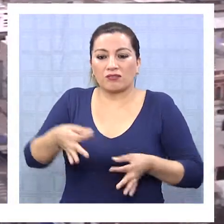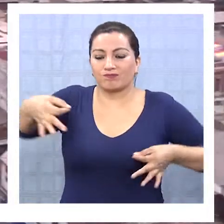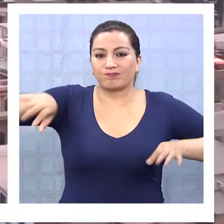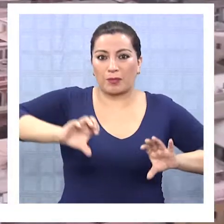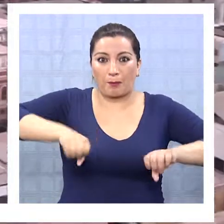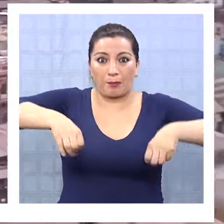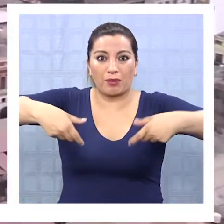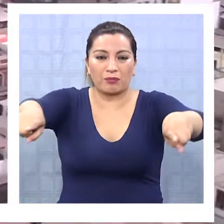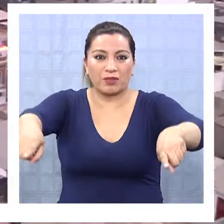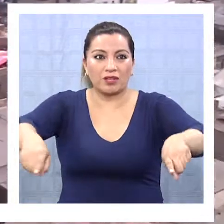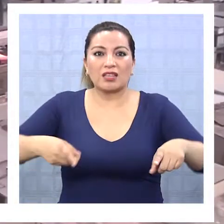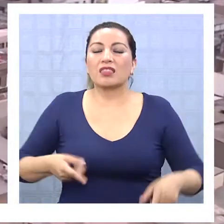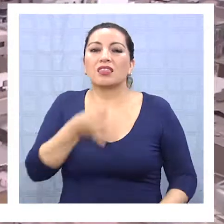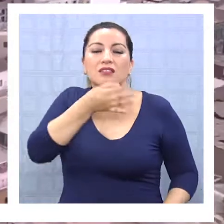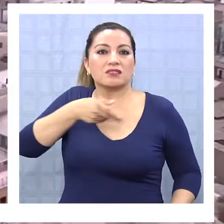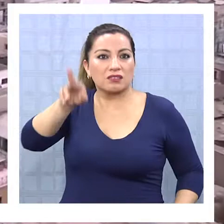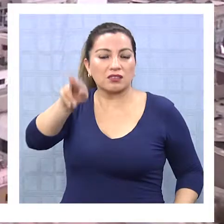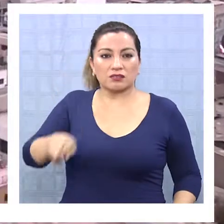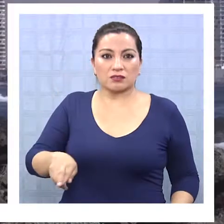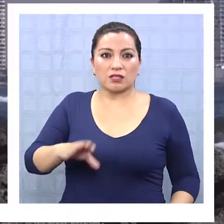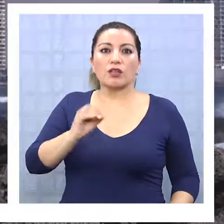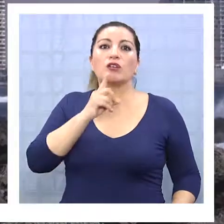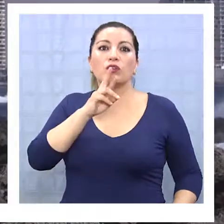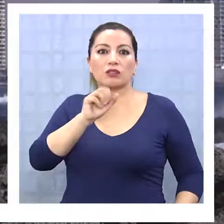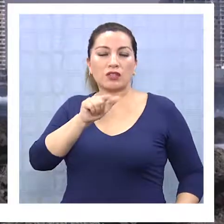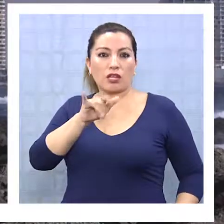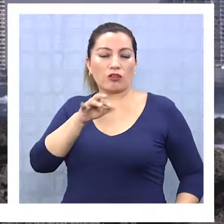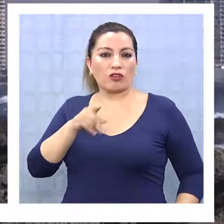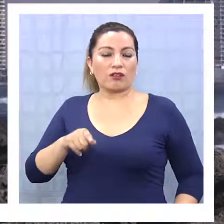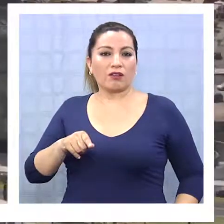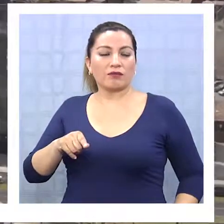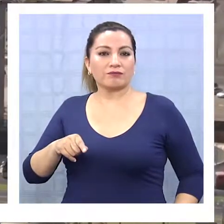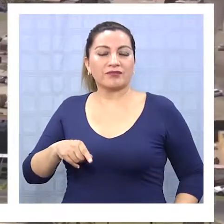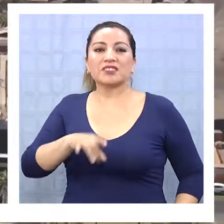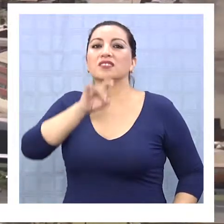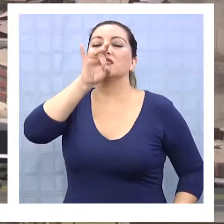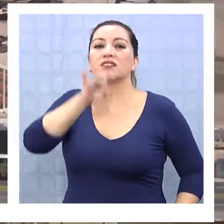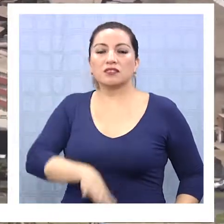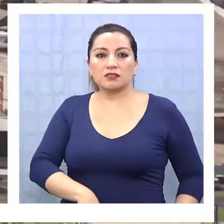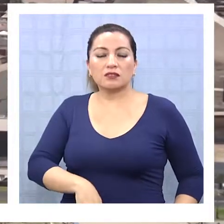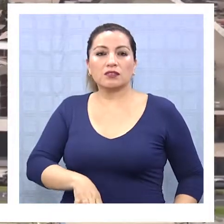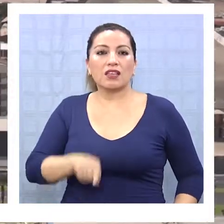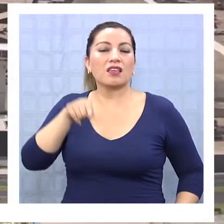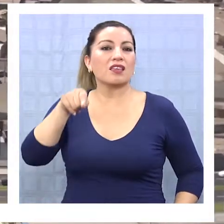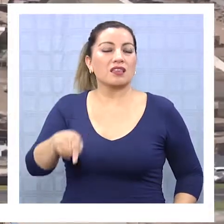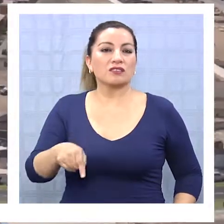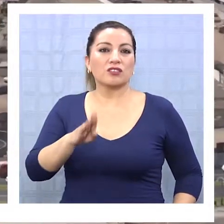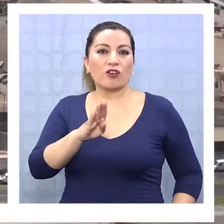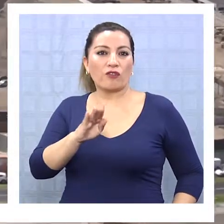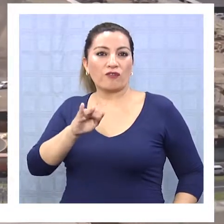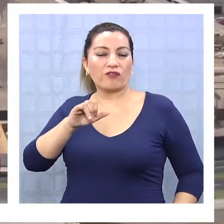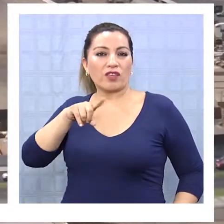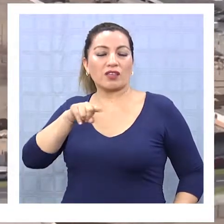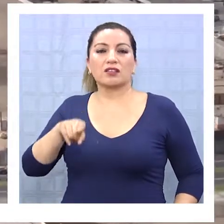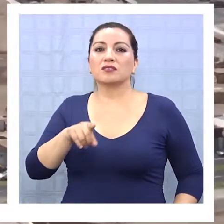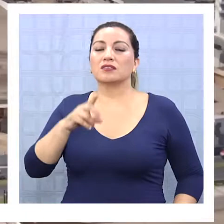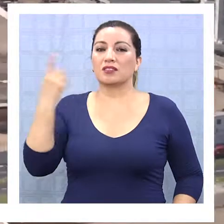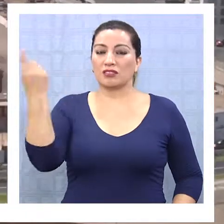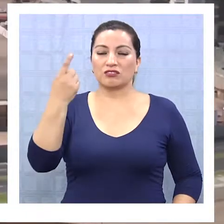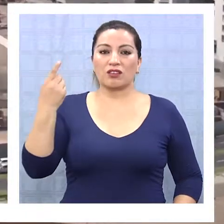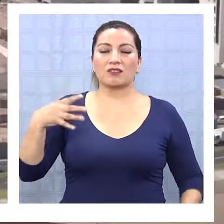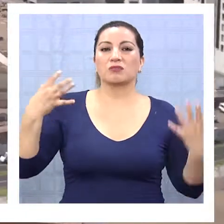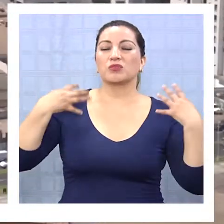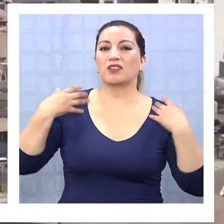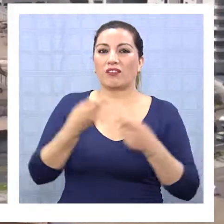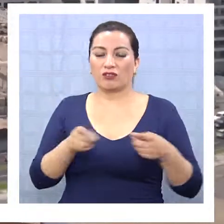regulador intercomunal está en toma de razón por la Contraloría General de la República, por lo que el papel de bienes nacionales debiera ser